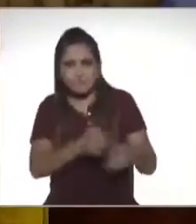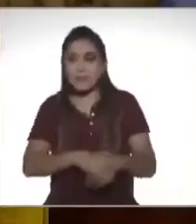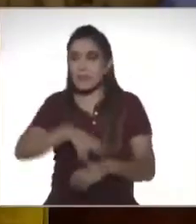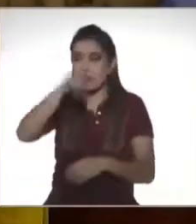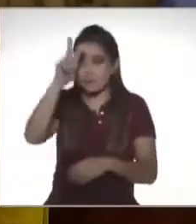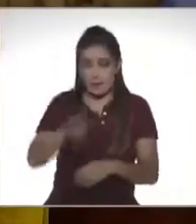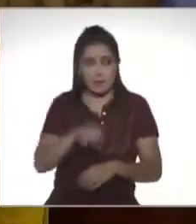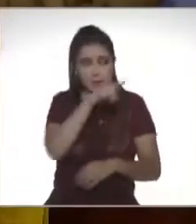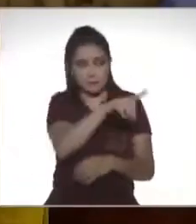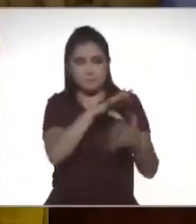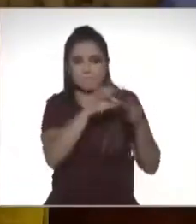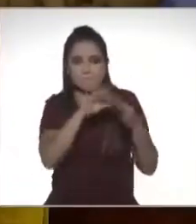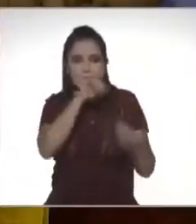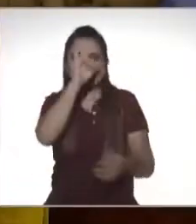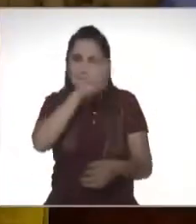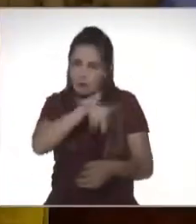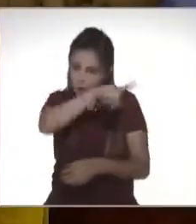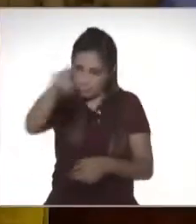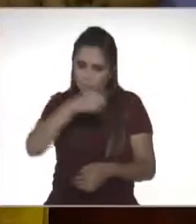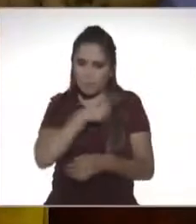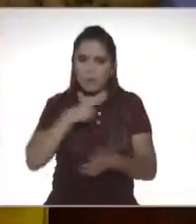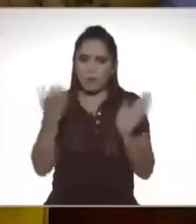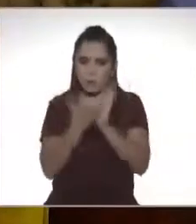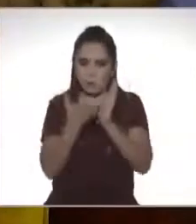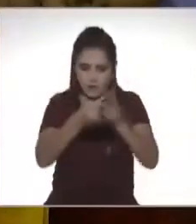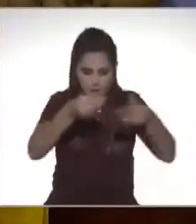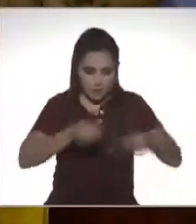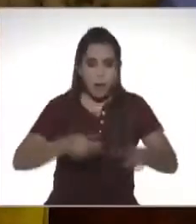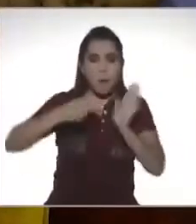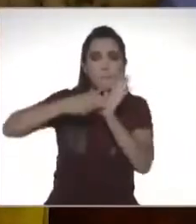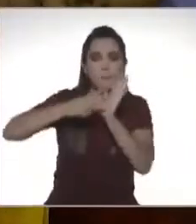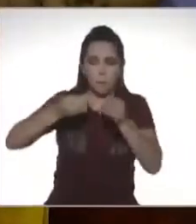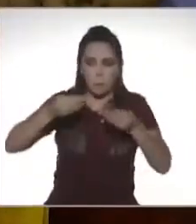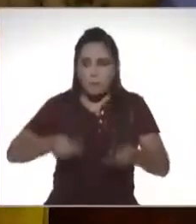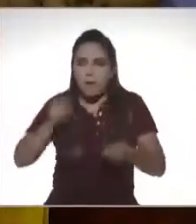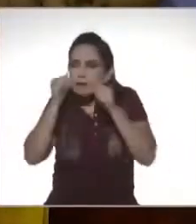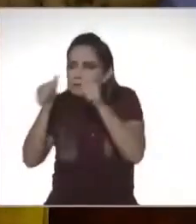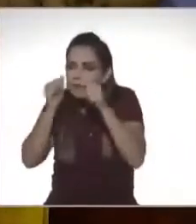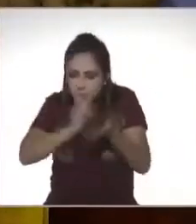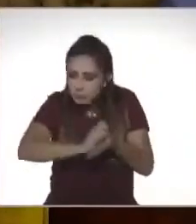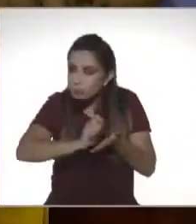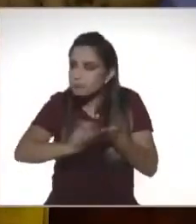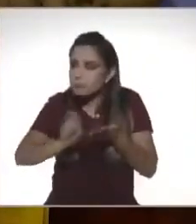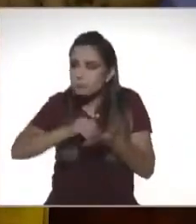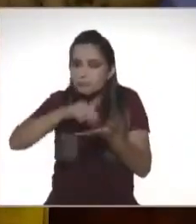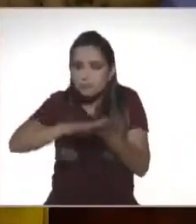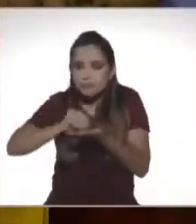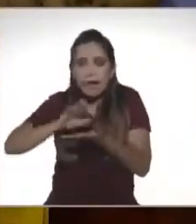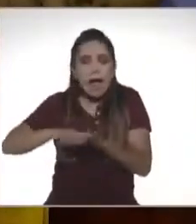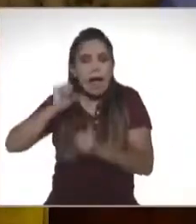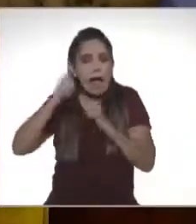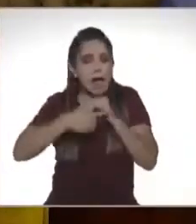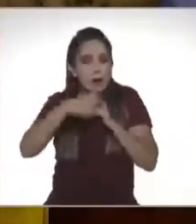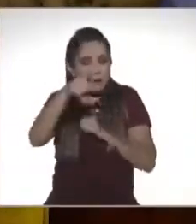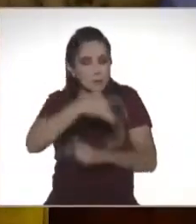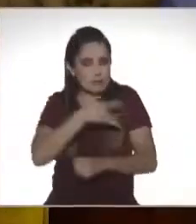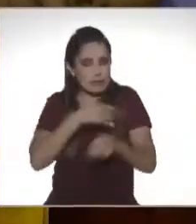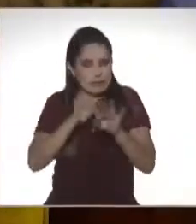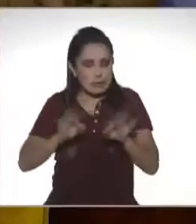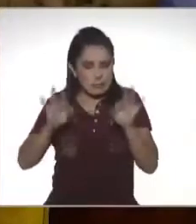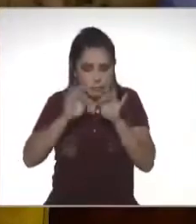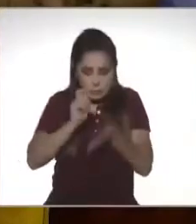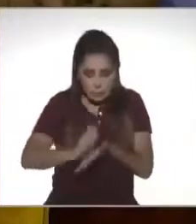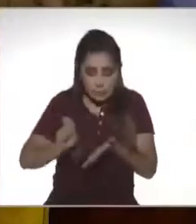pues la verdad, ya dijiste papel y pluma y yo ya estoy listísima también aquí con los especialistas, los invitados del día de hoy, porque hay muchísimas